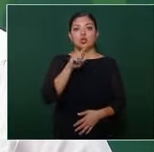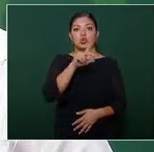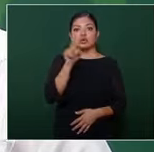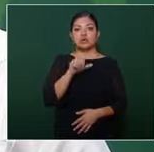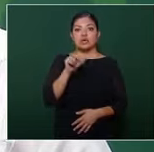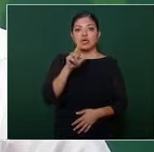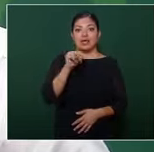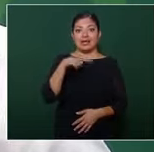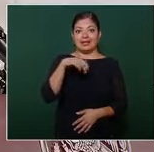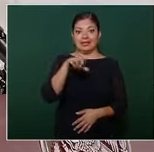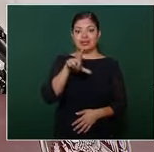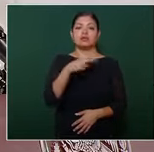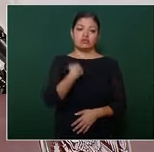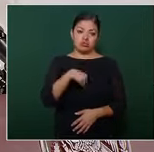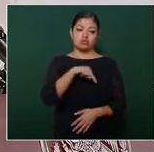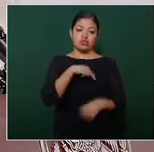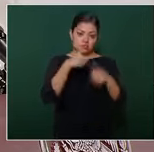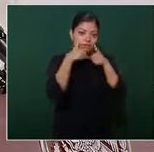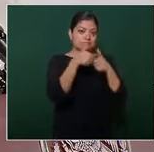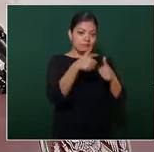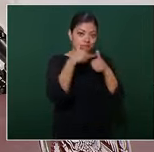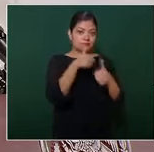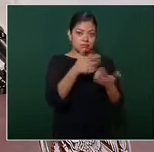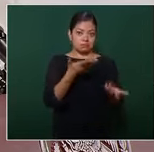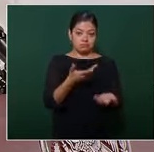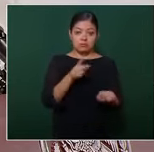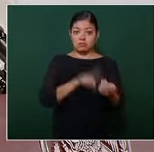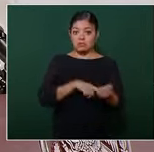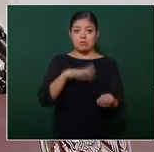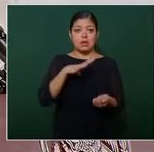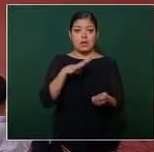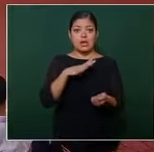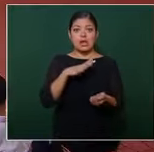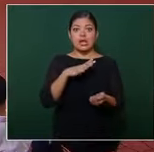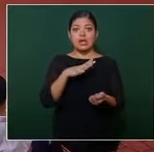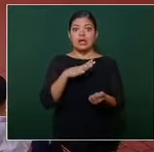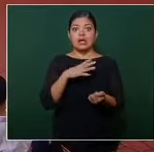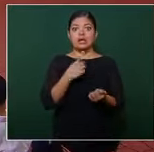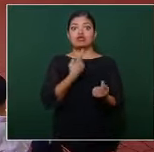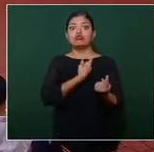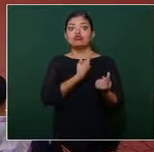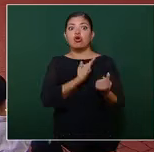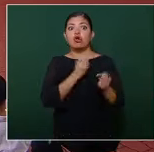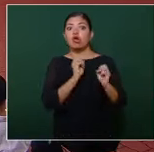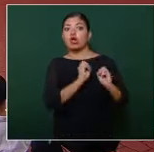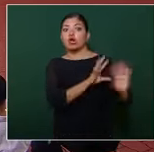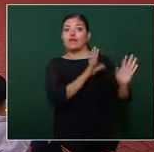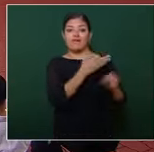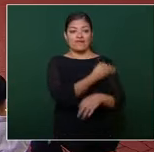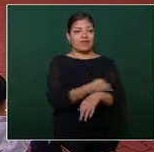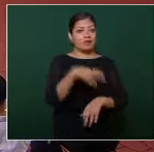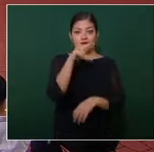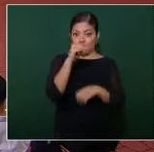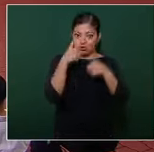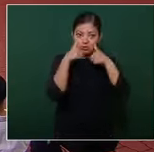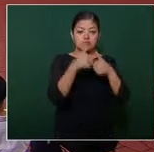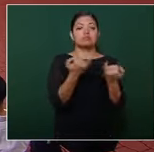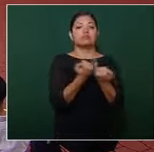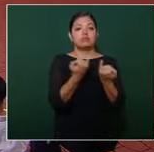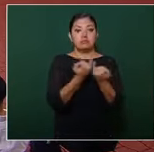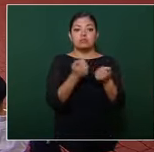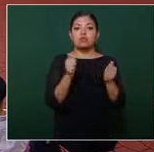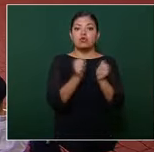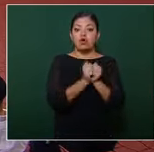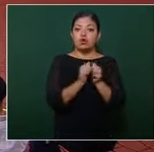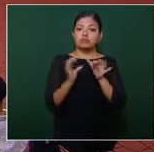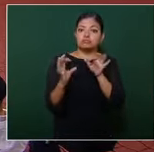estaremos al pendiente de él. Ya están establecidas todas las medidas para no dejar sola a su familia. Estamos en coordinación también con el municipio